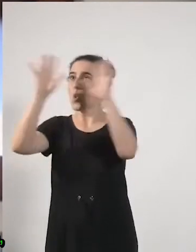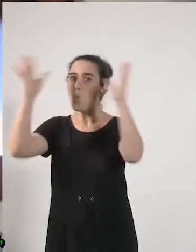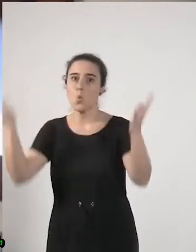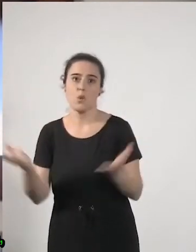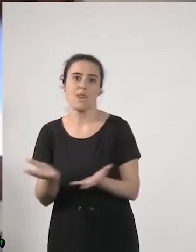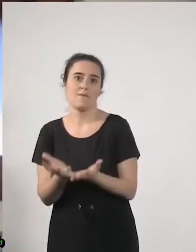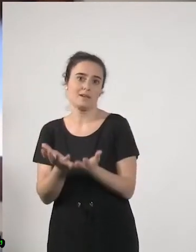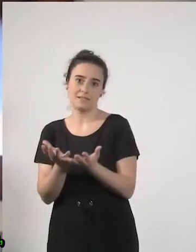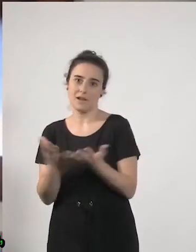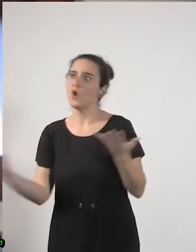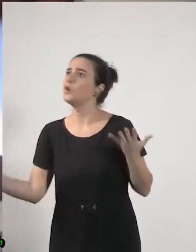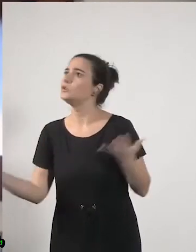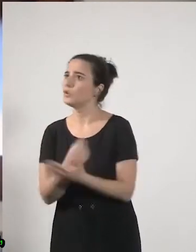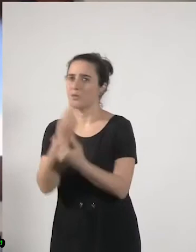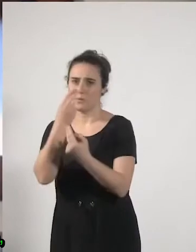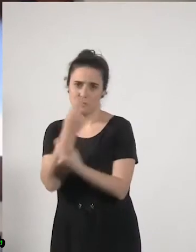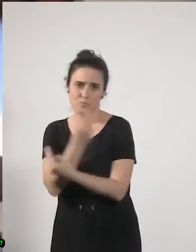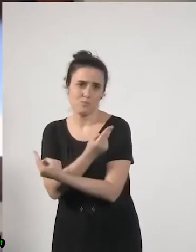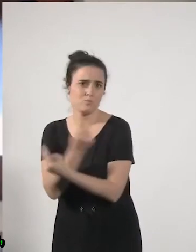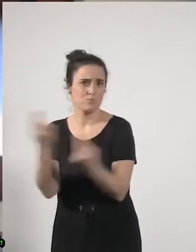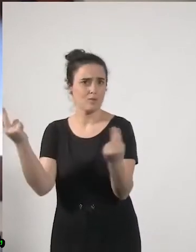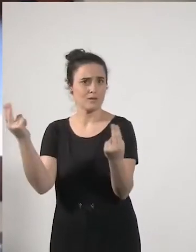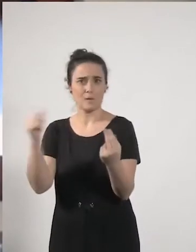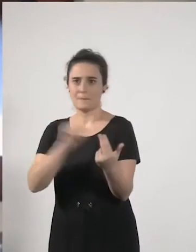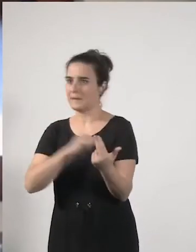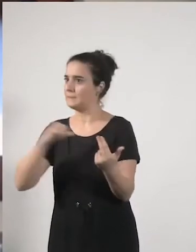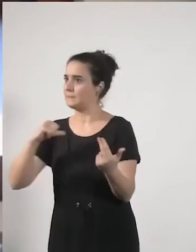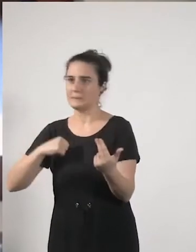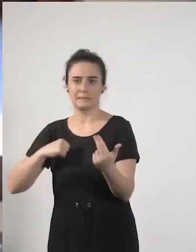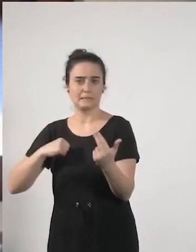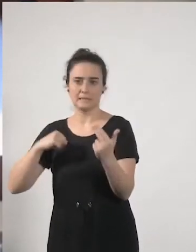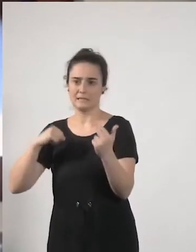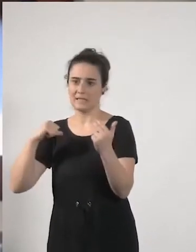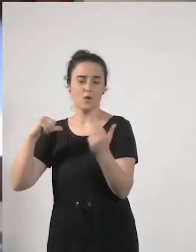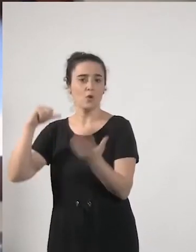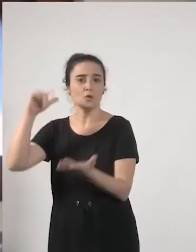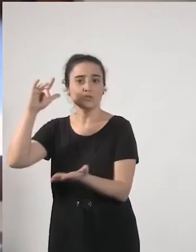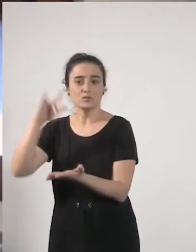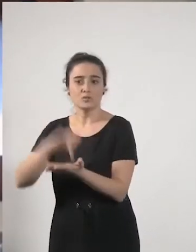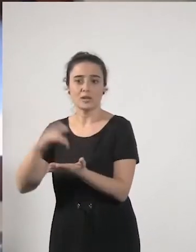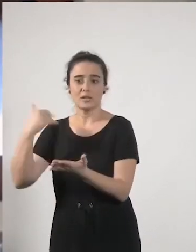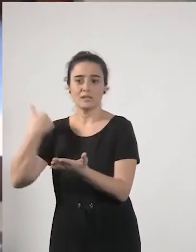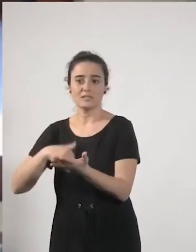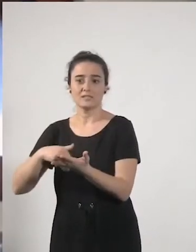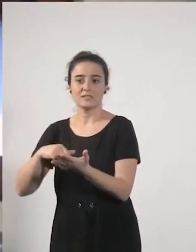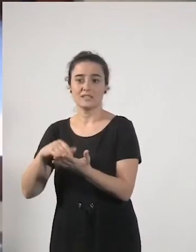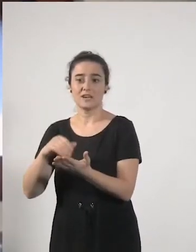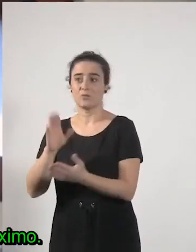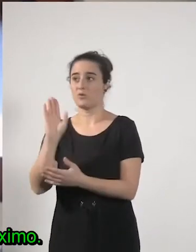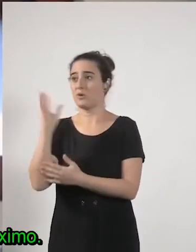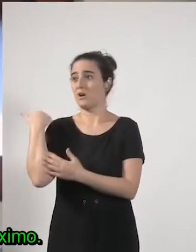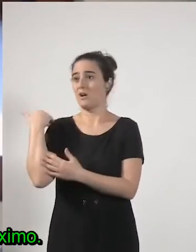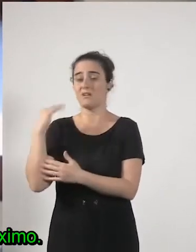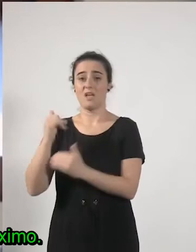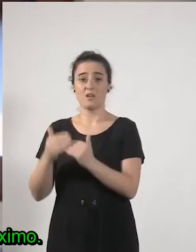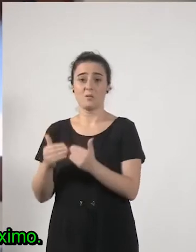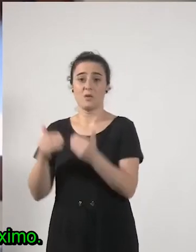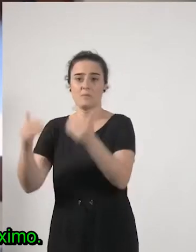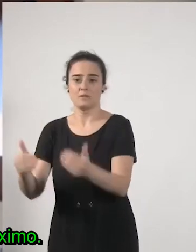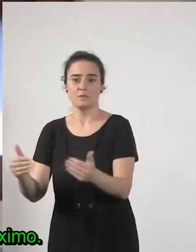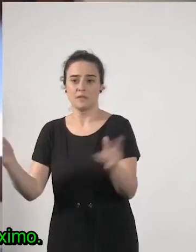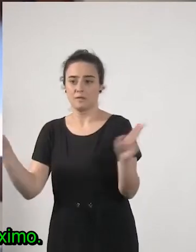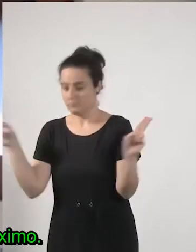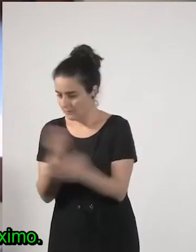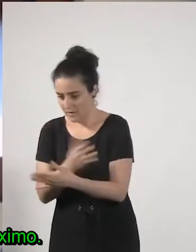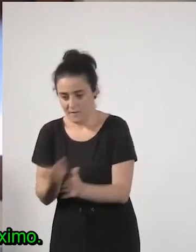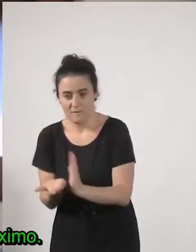revirtiendo las privatizaciones urgentemente según vayan cumpliendo esas concesiones que ya hay con lo cual nos las quitaríamos